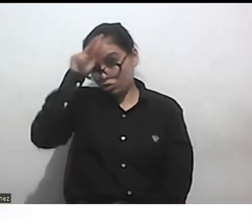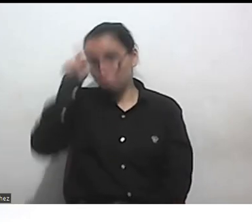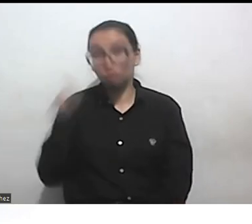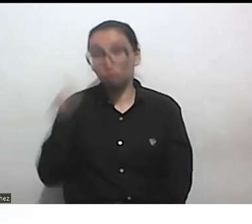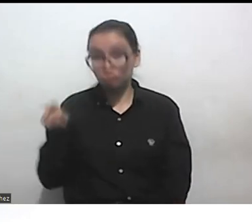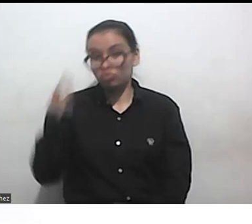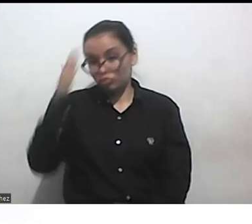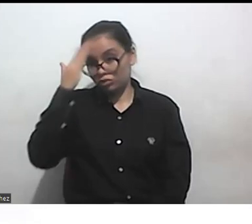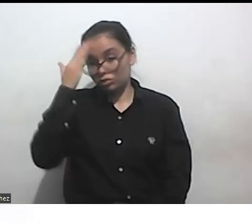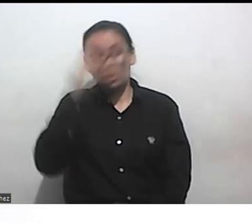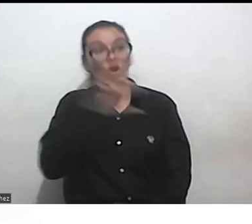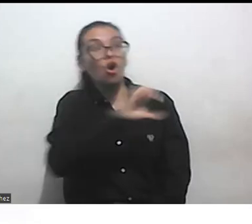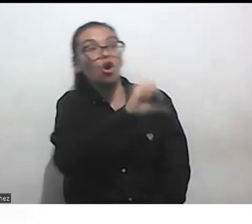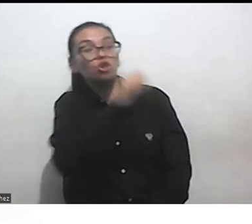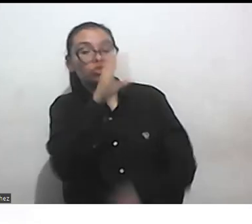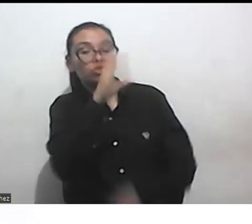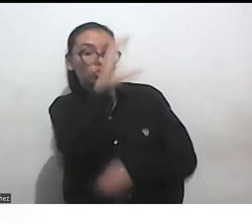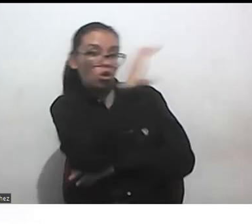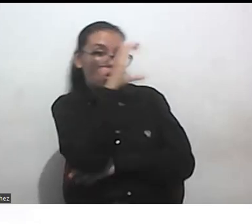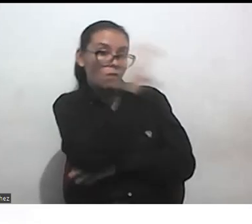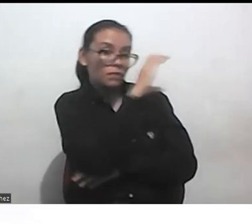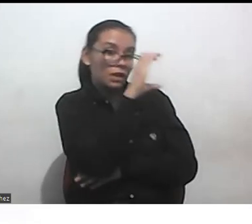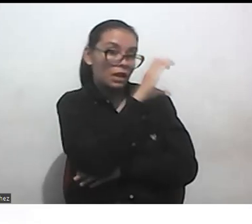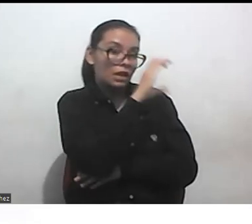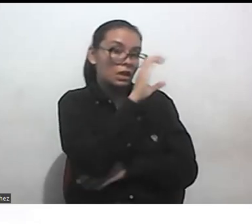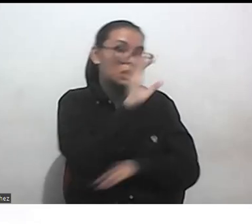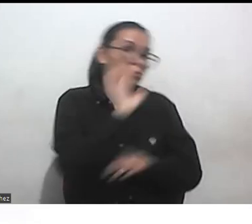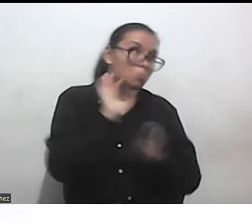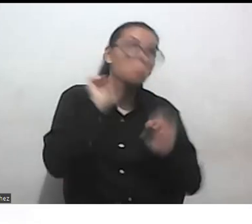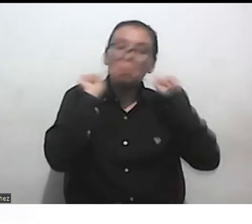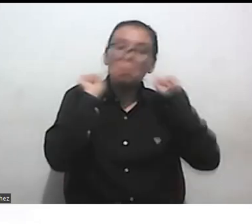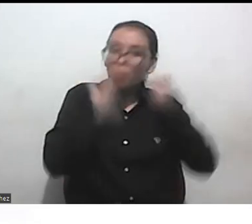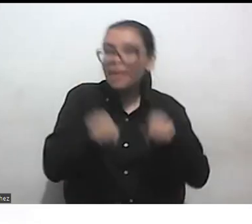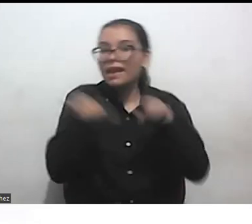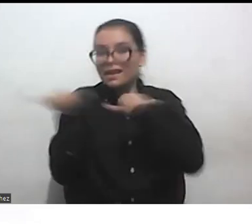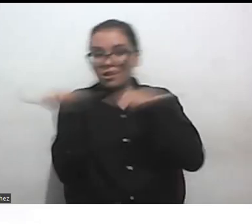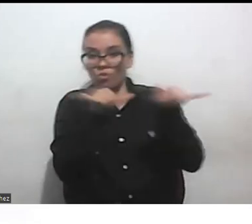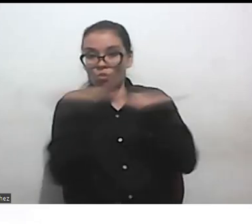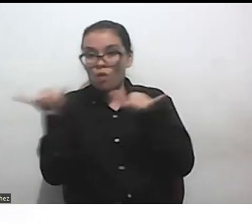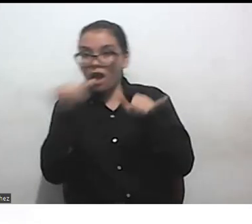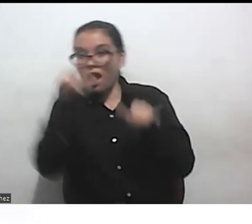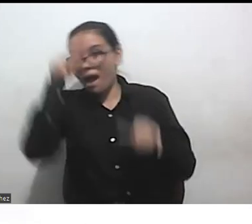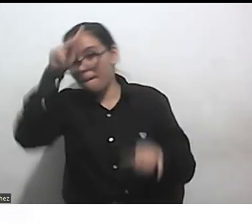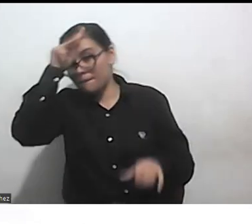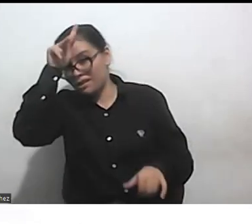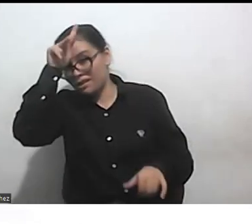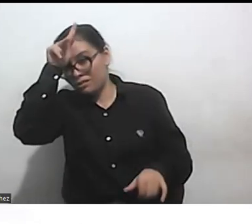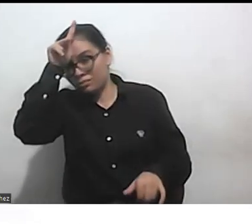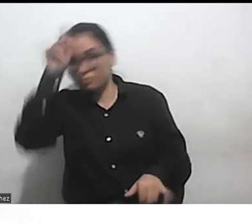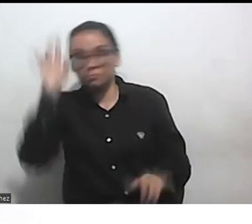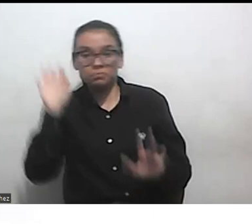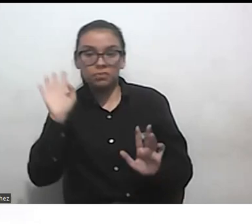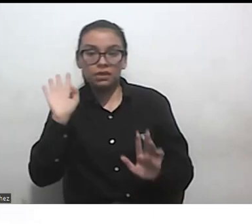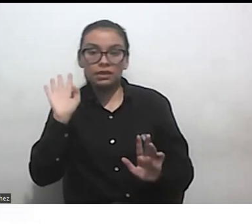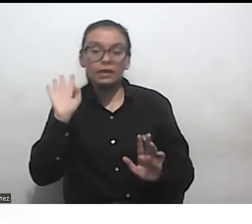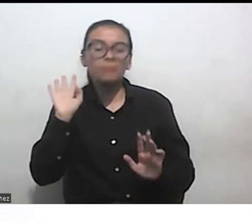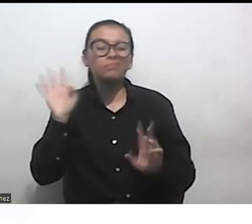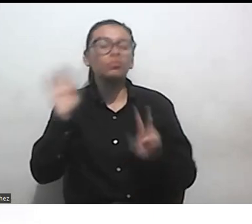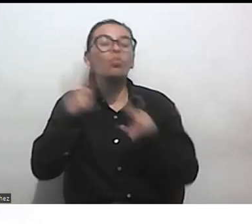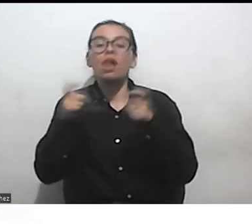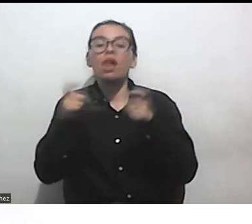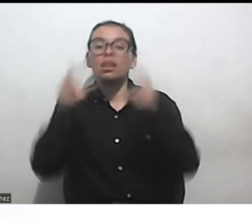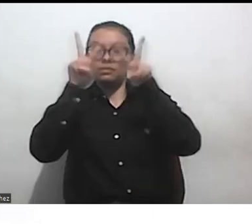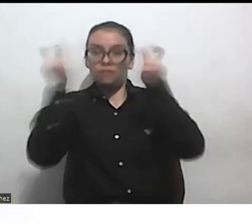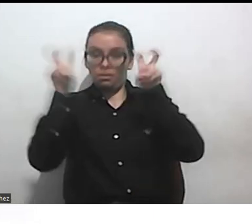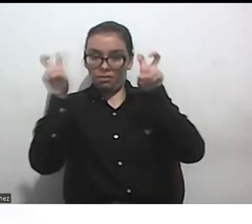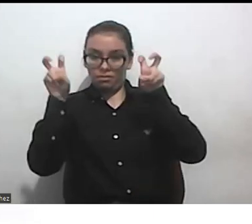que en el contexto colombiano quizá pasa algo muy similar que es que el tema es el siguiente es que en el momento